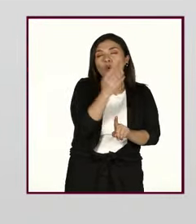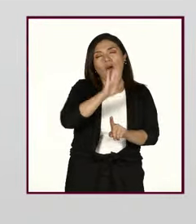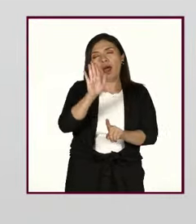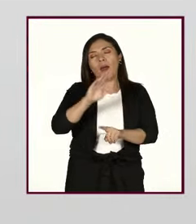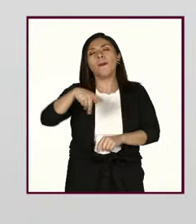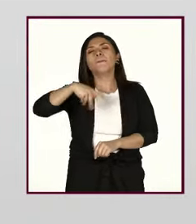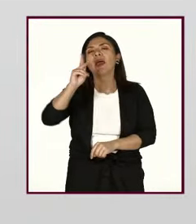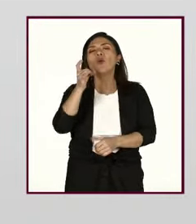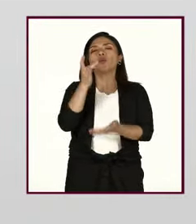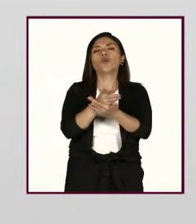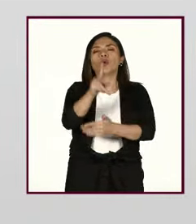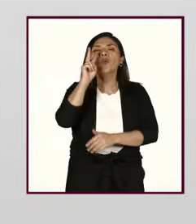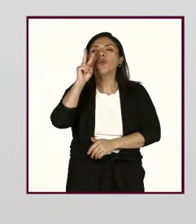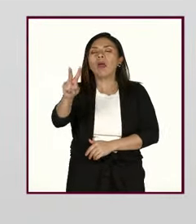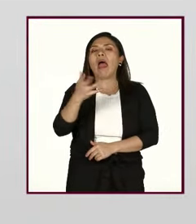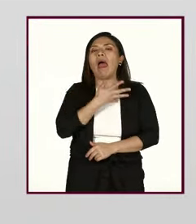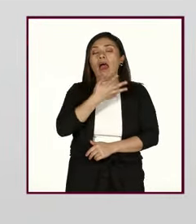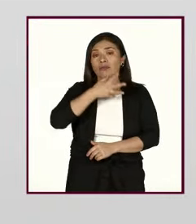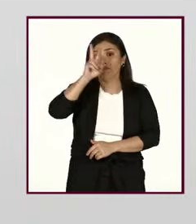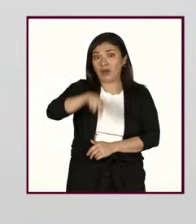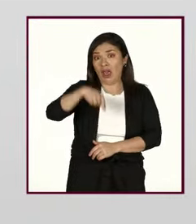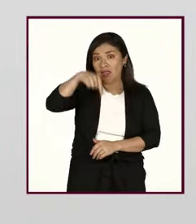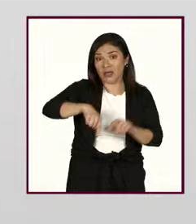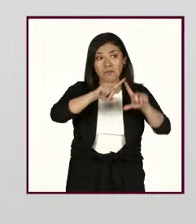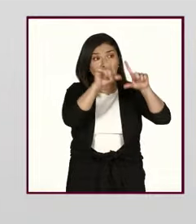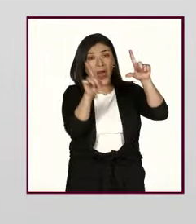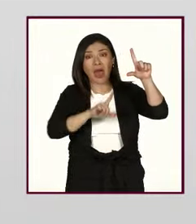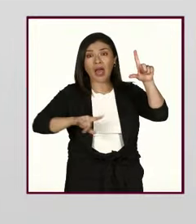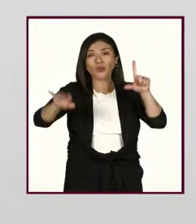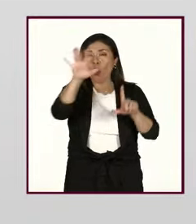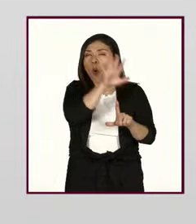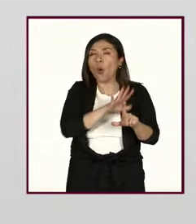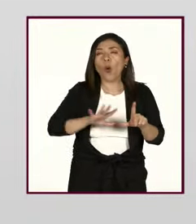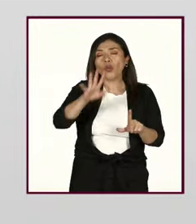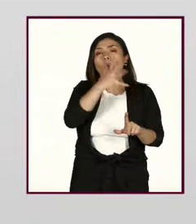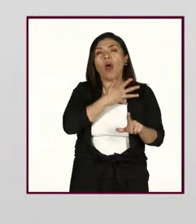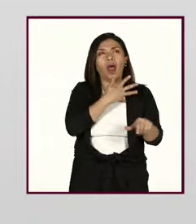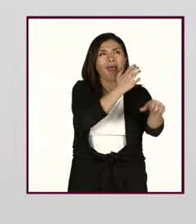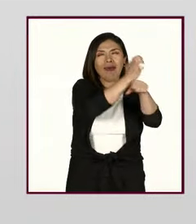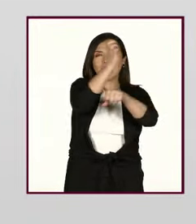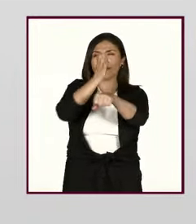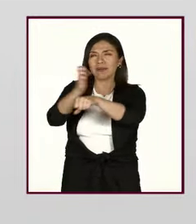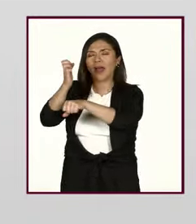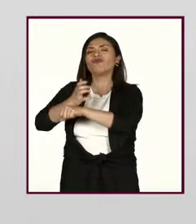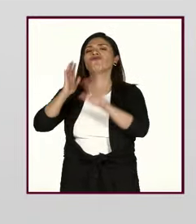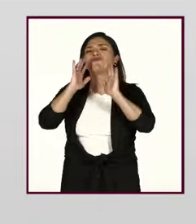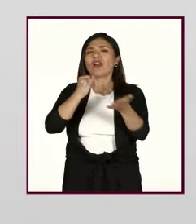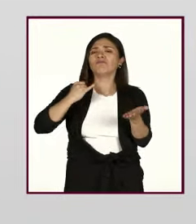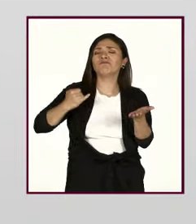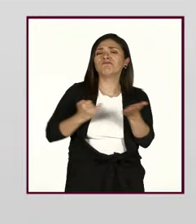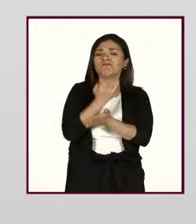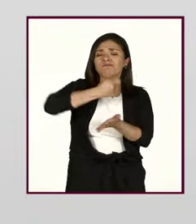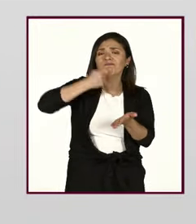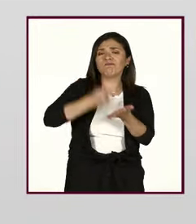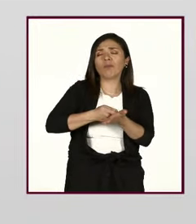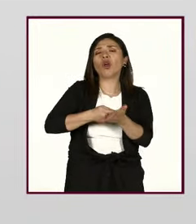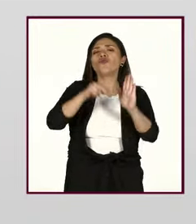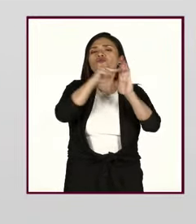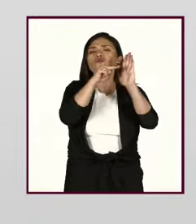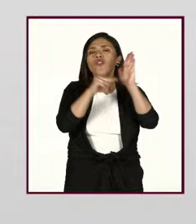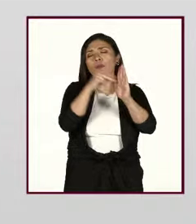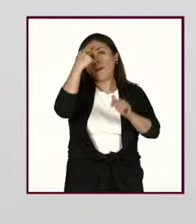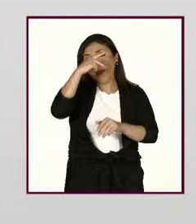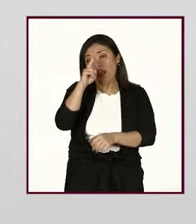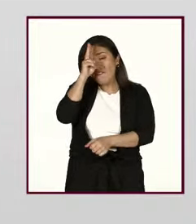solo es para mostrarles que en todo el país, en todas las entidades federativas, se han aprobado normas sobre violencia